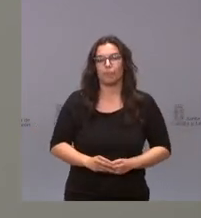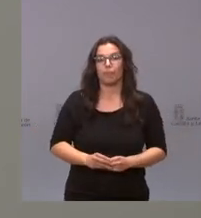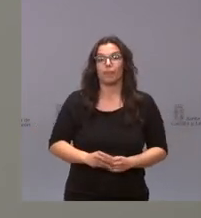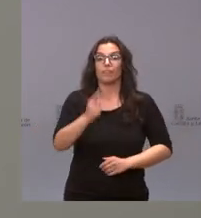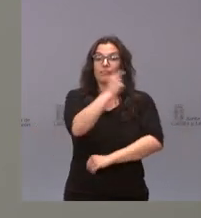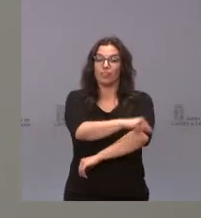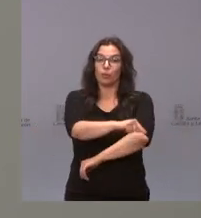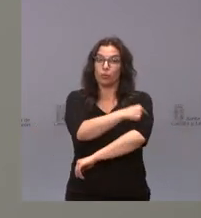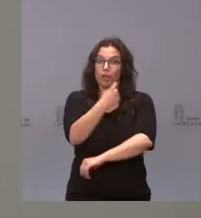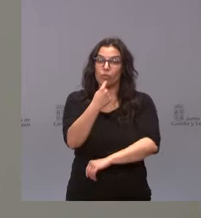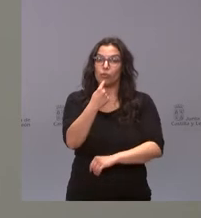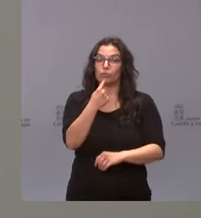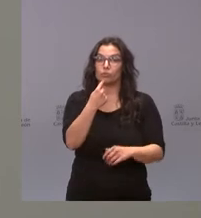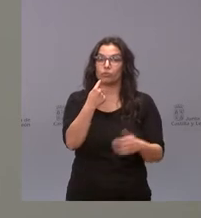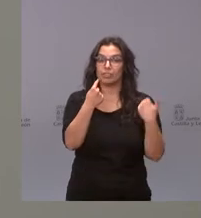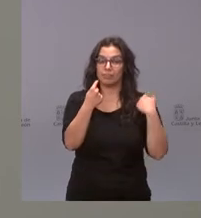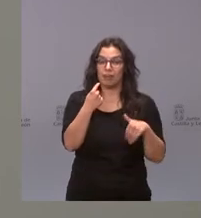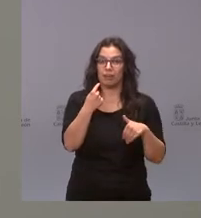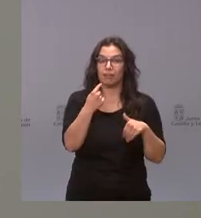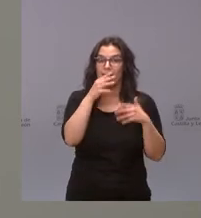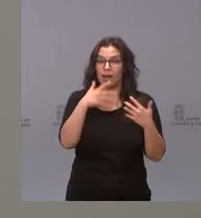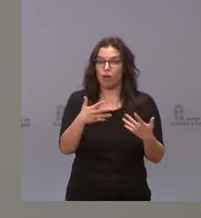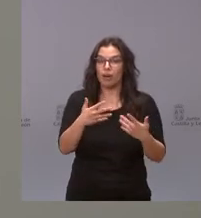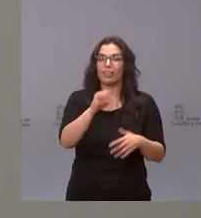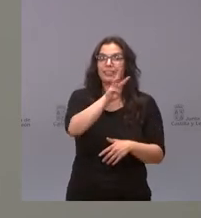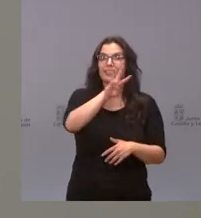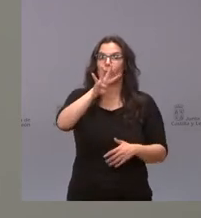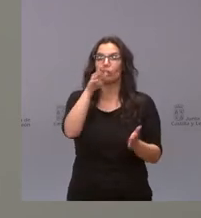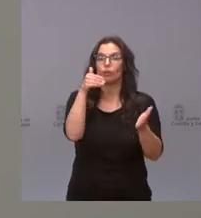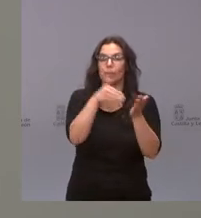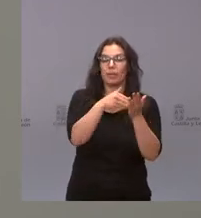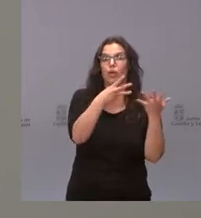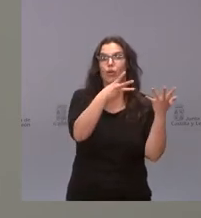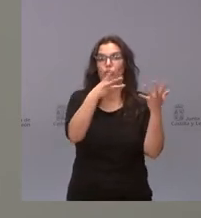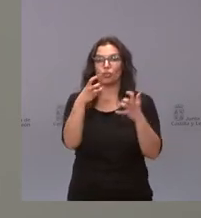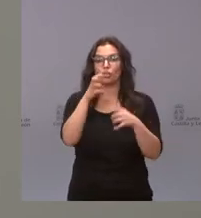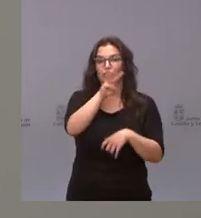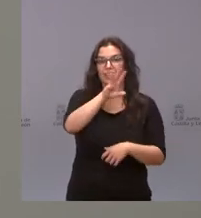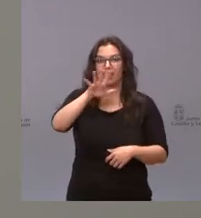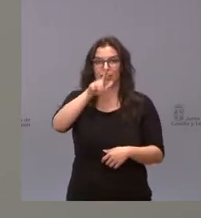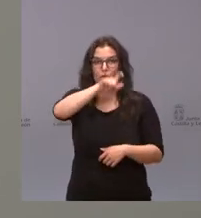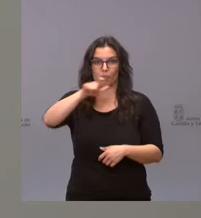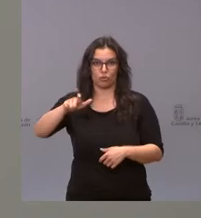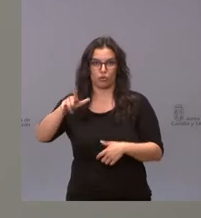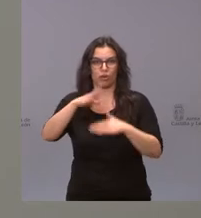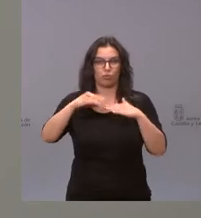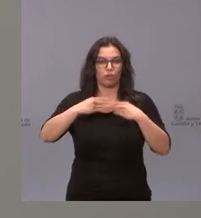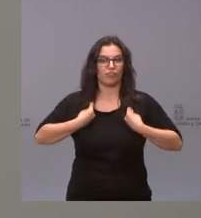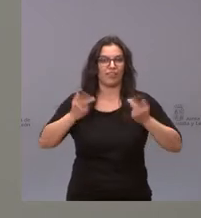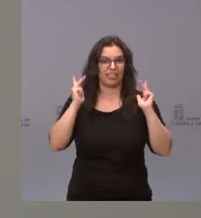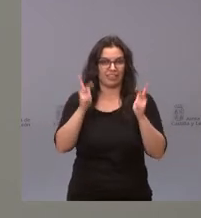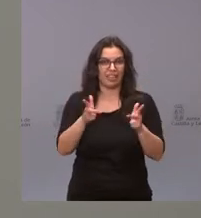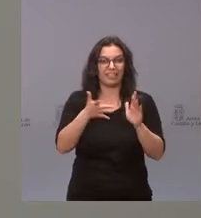Vacunados, ahora mismo están 34.835 residentes, es decir, el